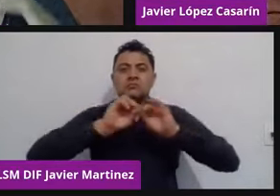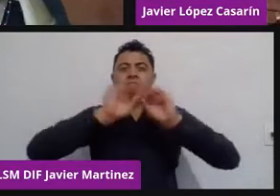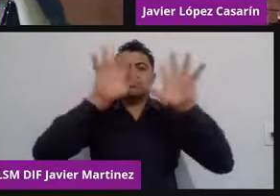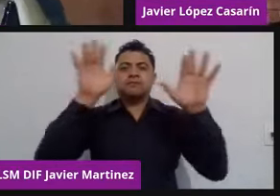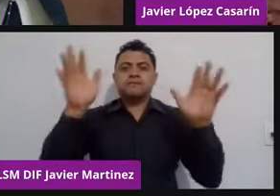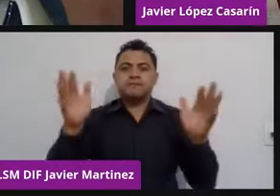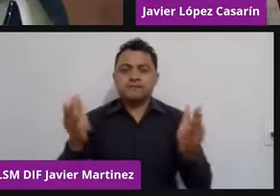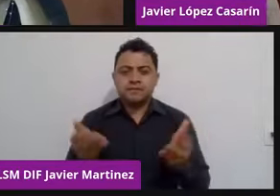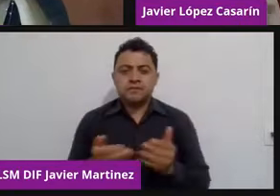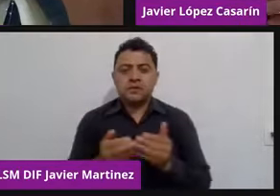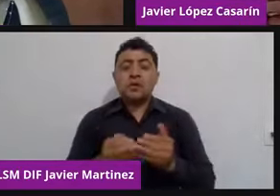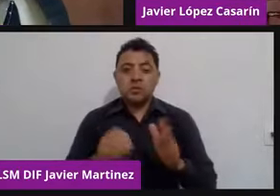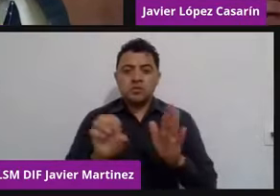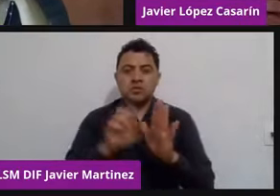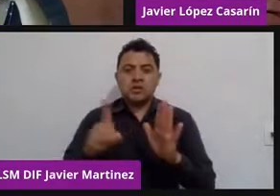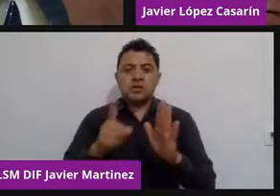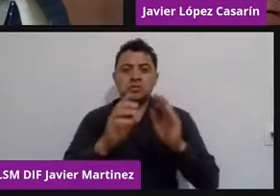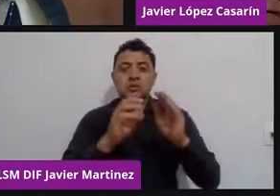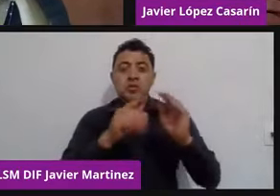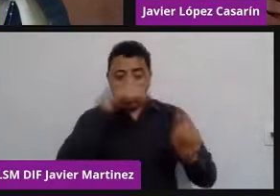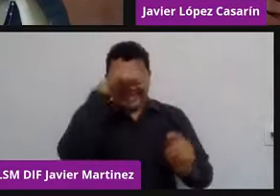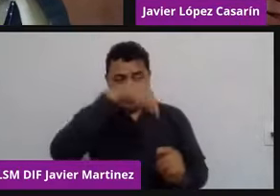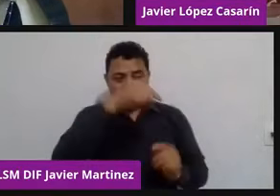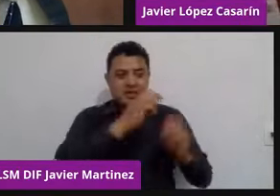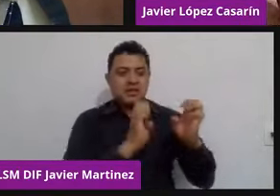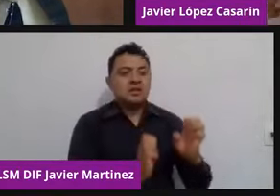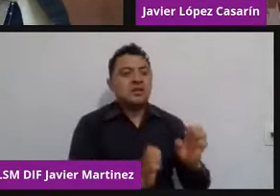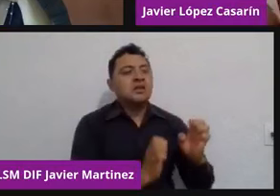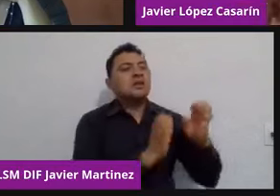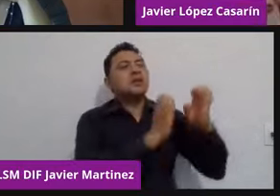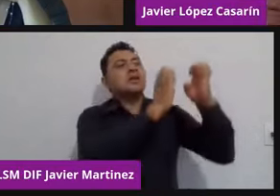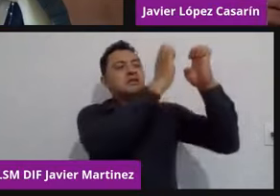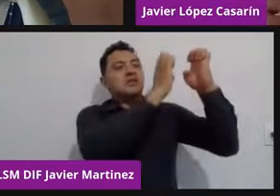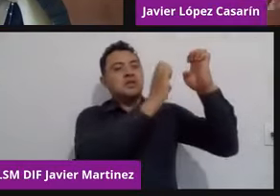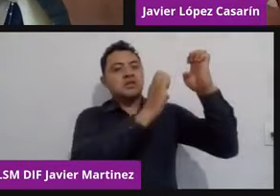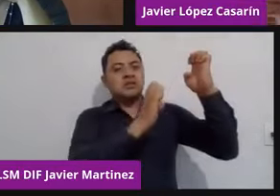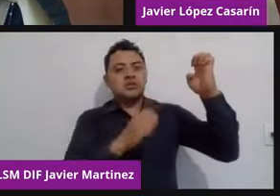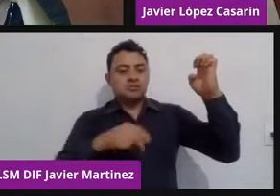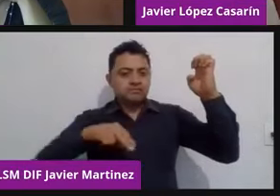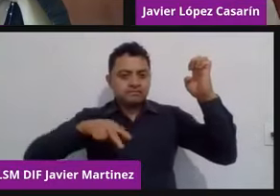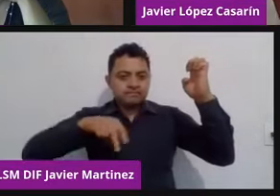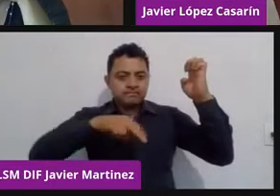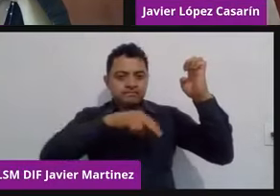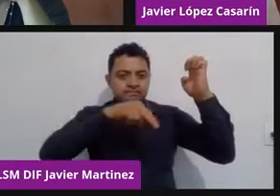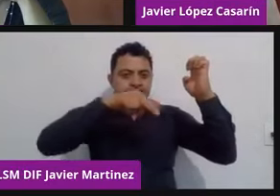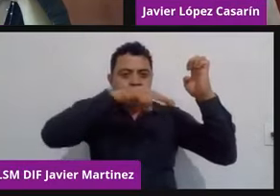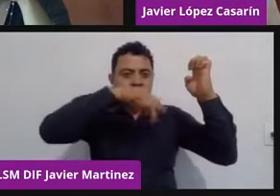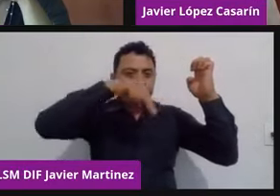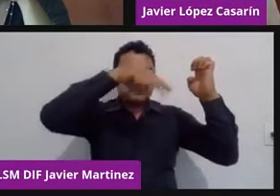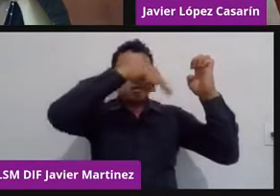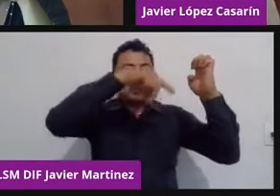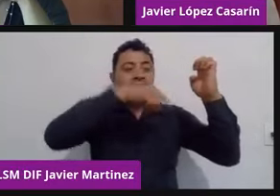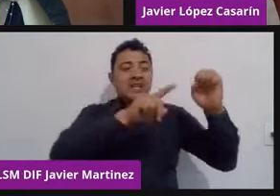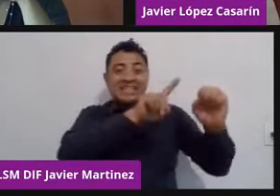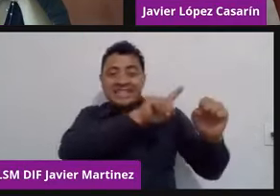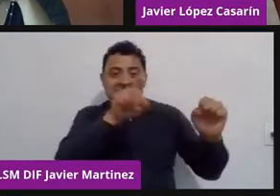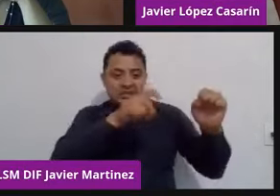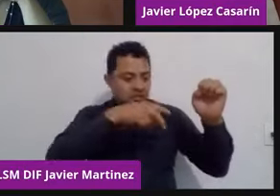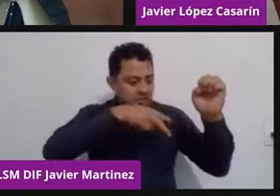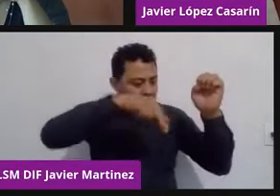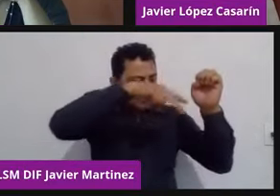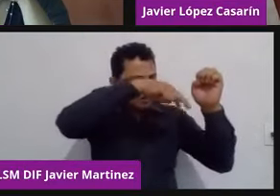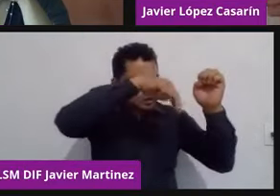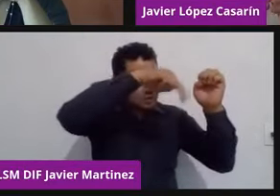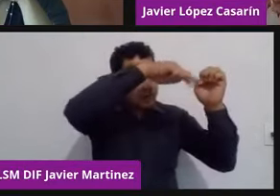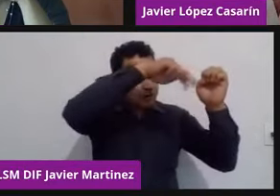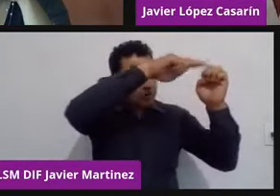edificio de 10 pisos con 100 escalones, pues no es lo mismo estar empezando en el cero cada quien desde su país, desde su trinchera, desde